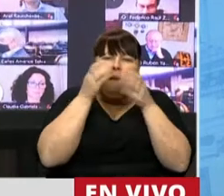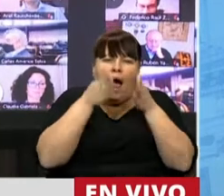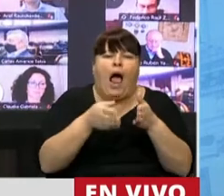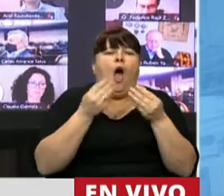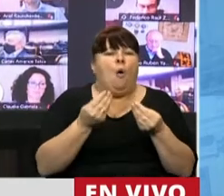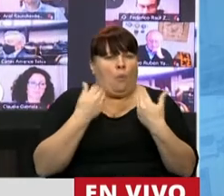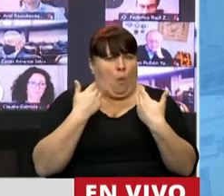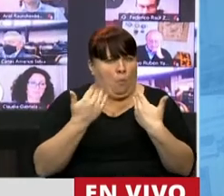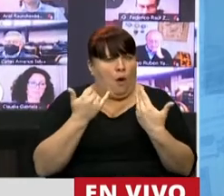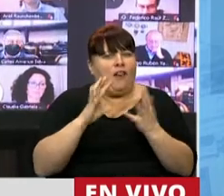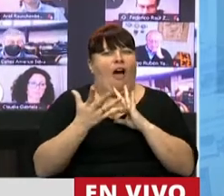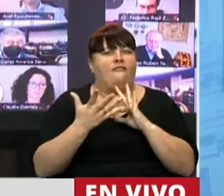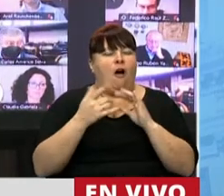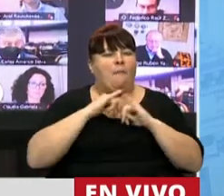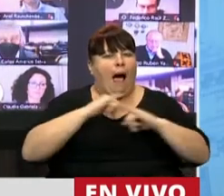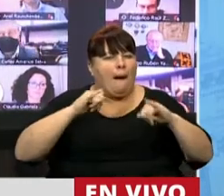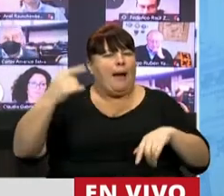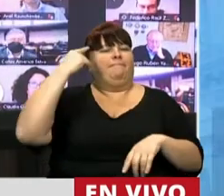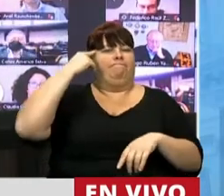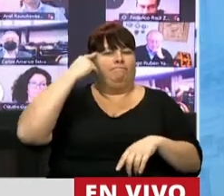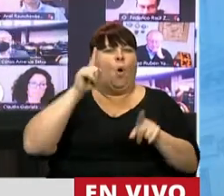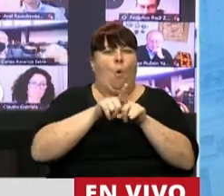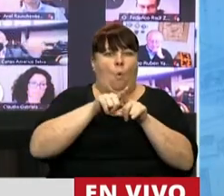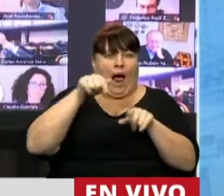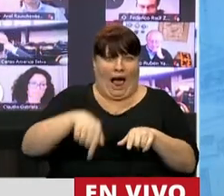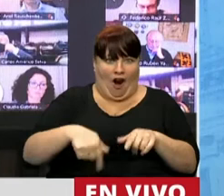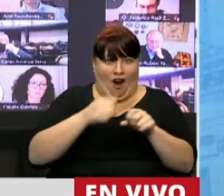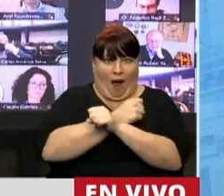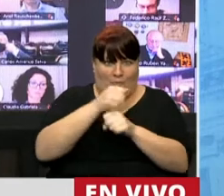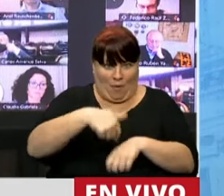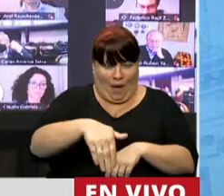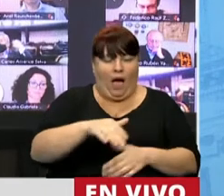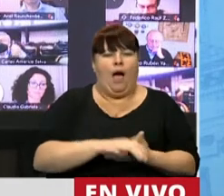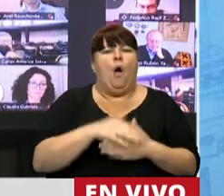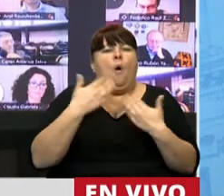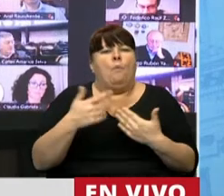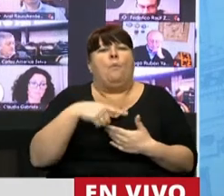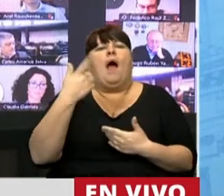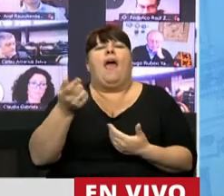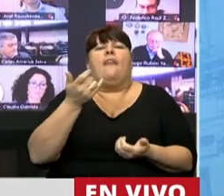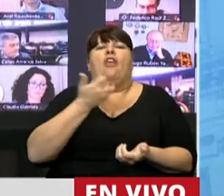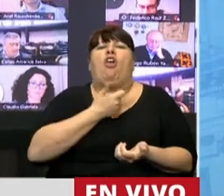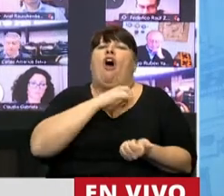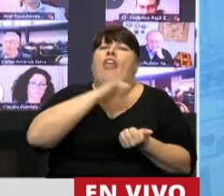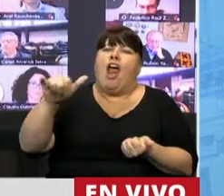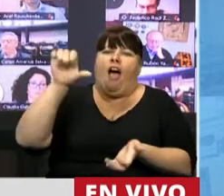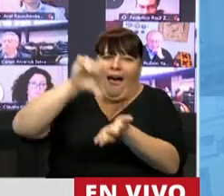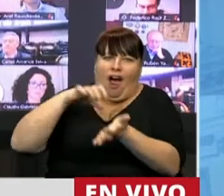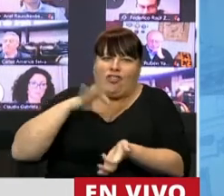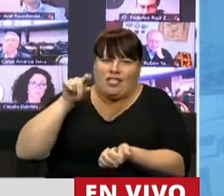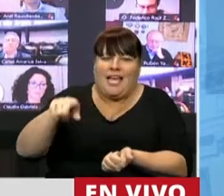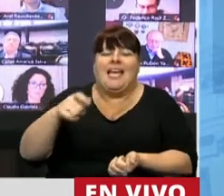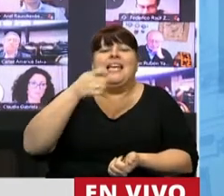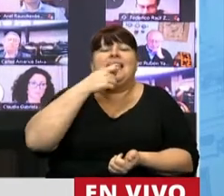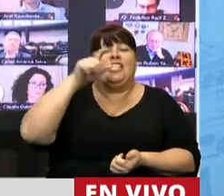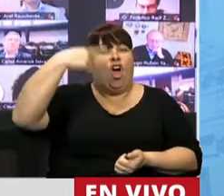esto? Porque podemos tener una herramienta de concientización como la que estamos sacando hoy. Podemos tener un lugar donde denunciar, pero si quien